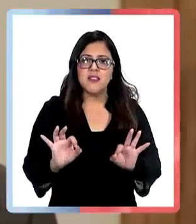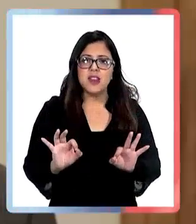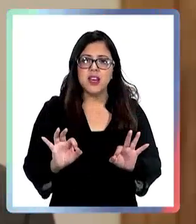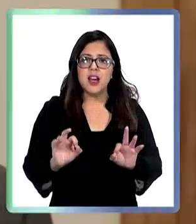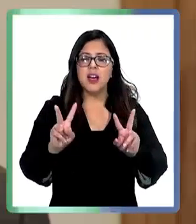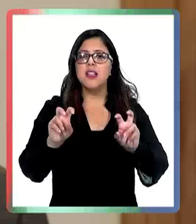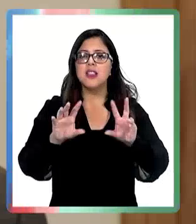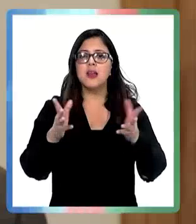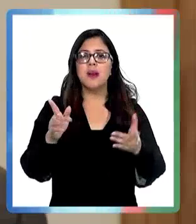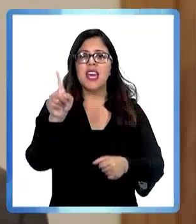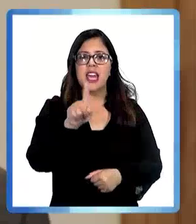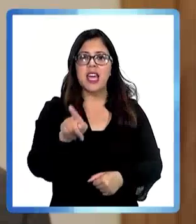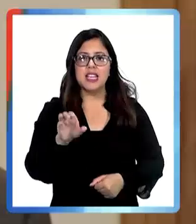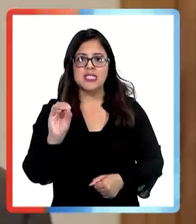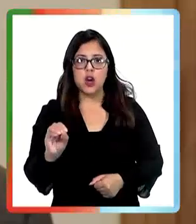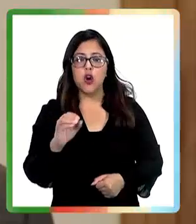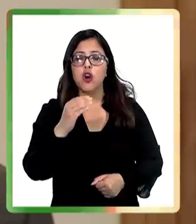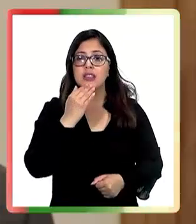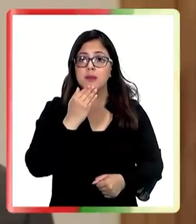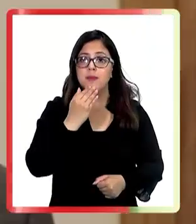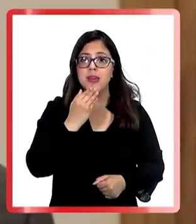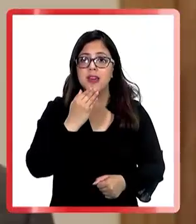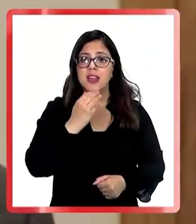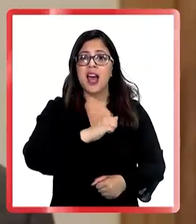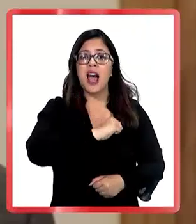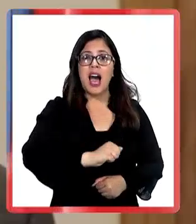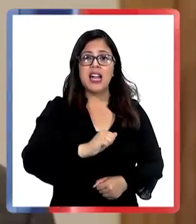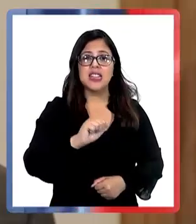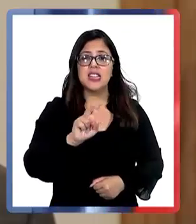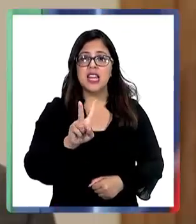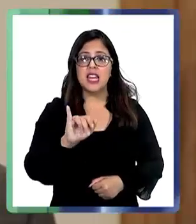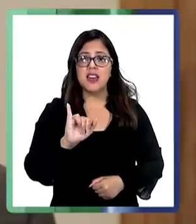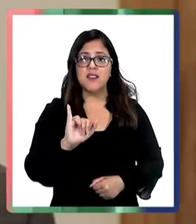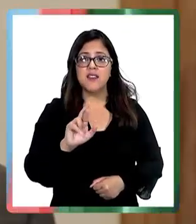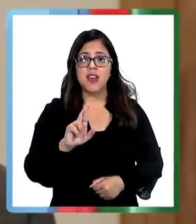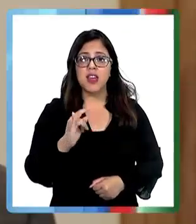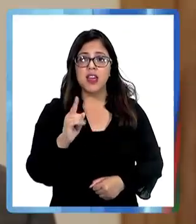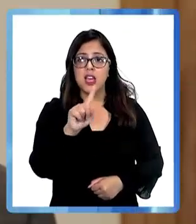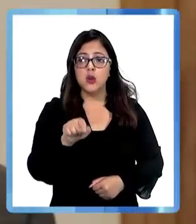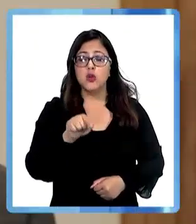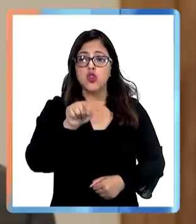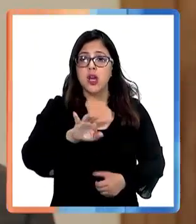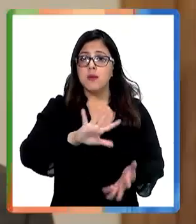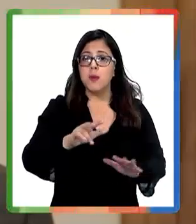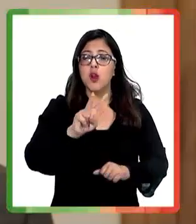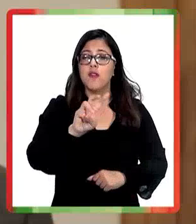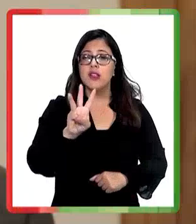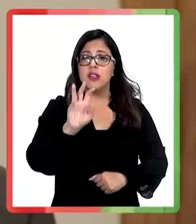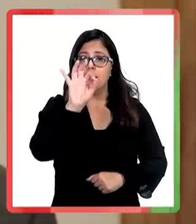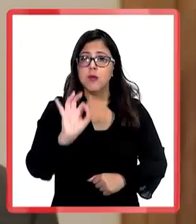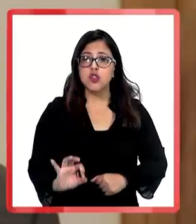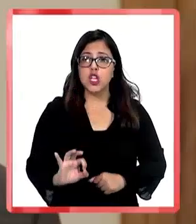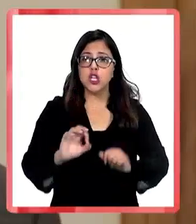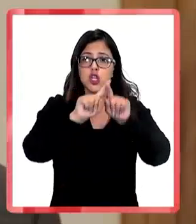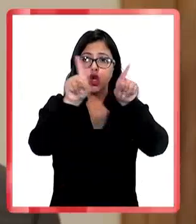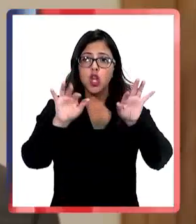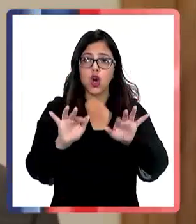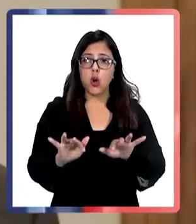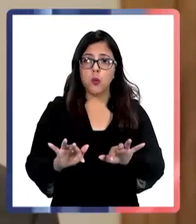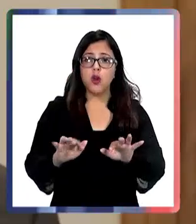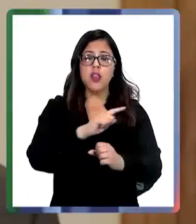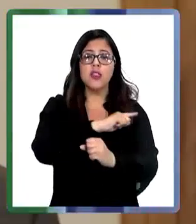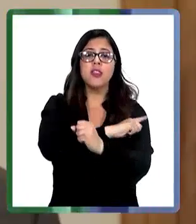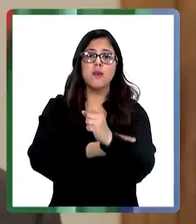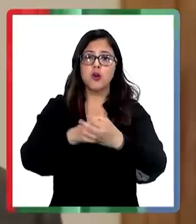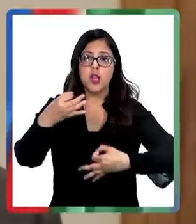de sistema operativo y antivirus. Estos son aproximadamente el 23% de los computadores del Poder